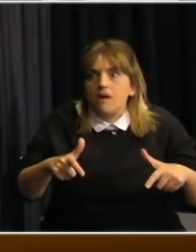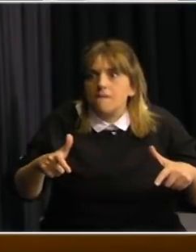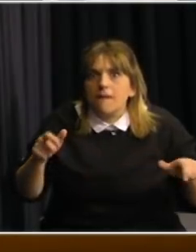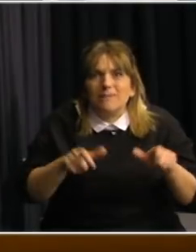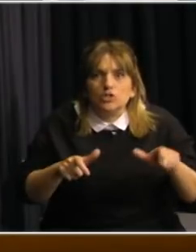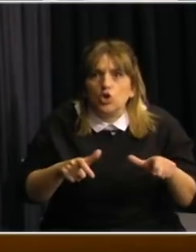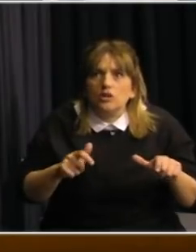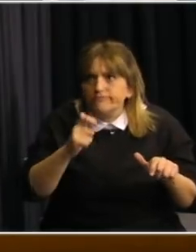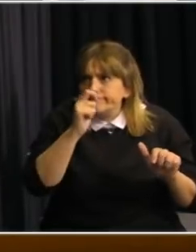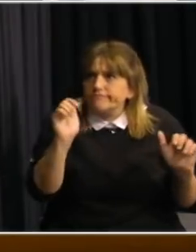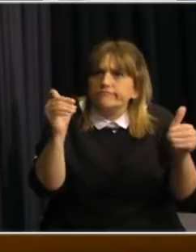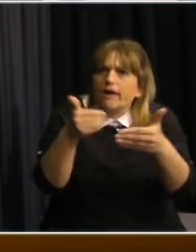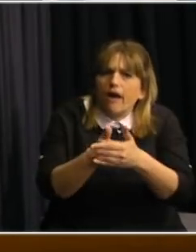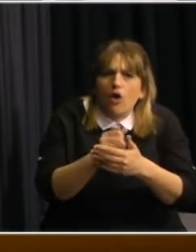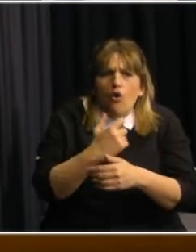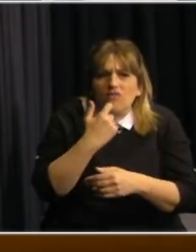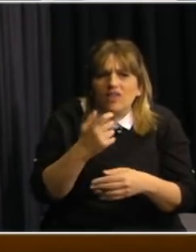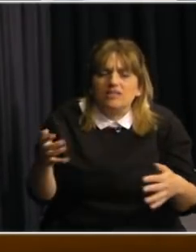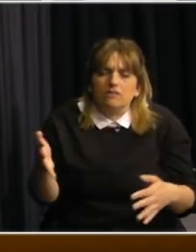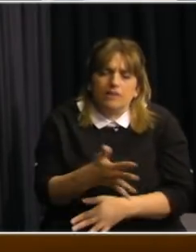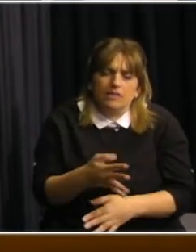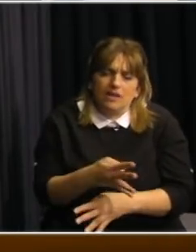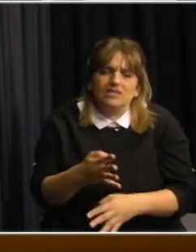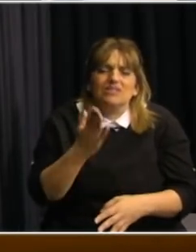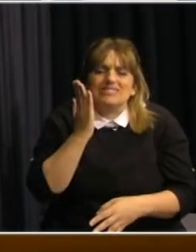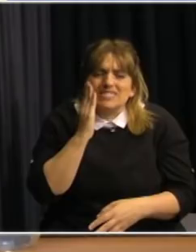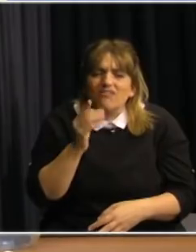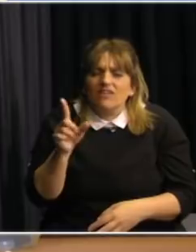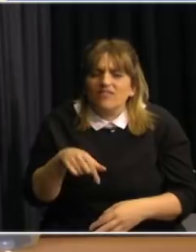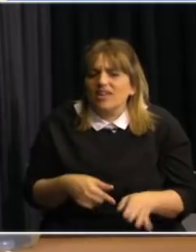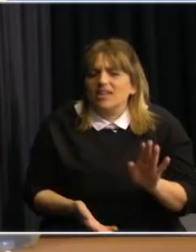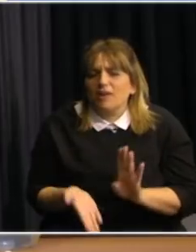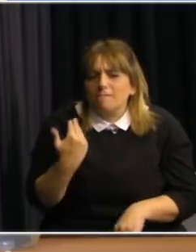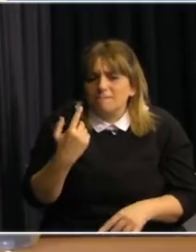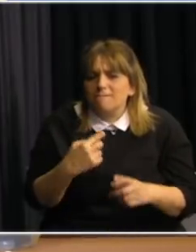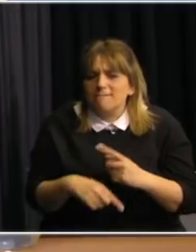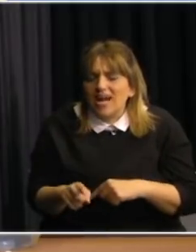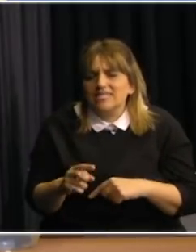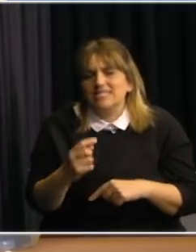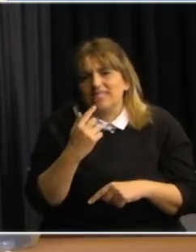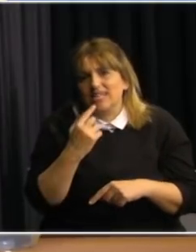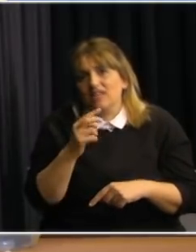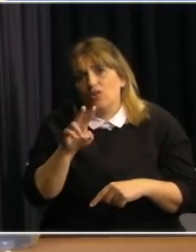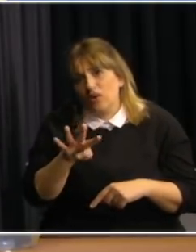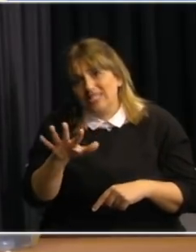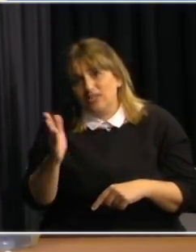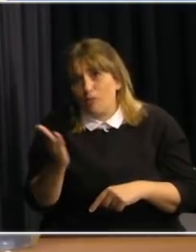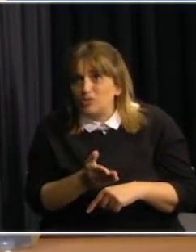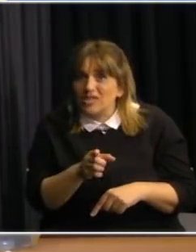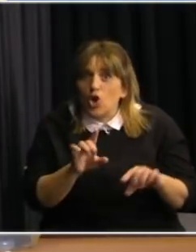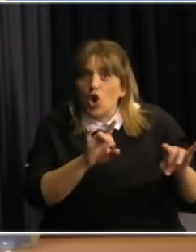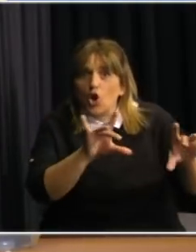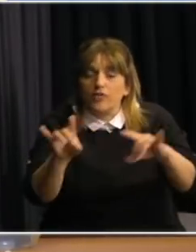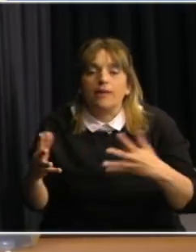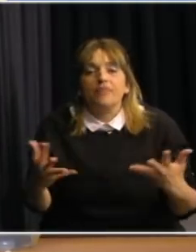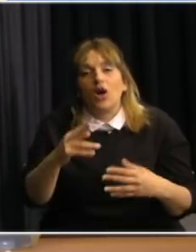cerrados, mal ventilados, donde se sabe que se producen más del 95% de los casos. Ya estamos en